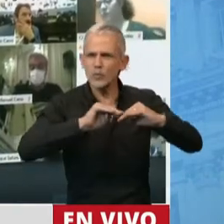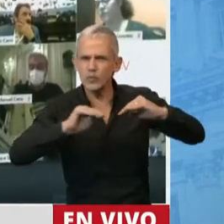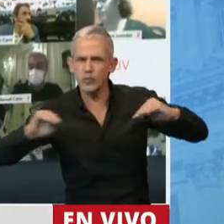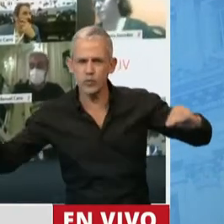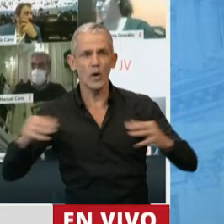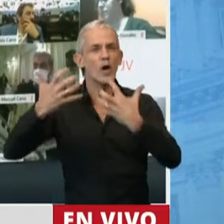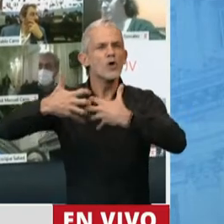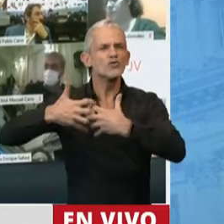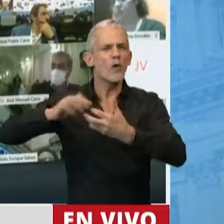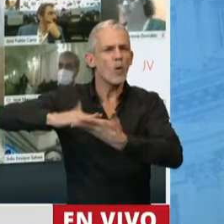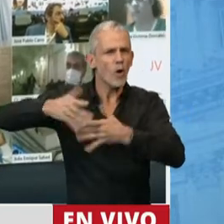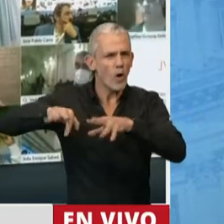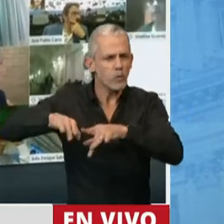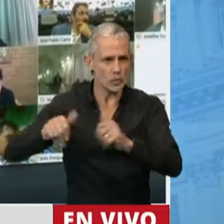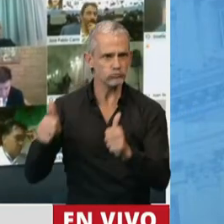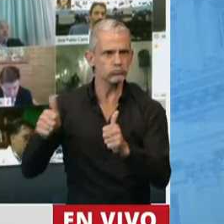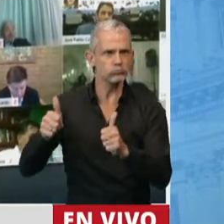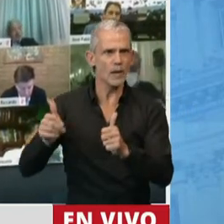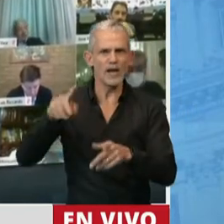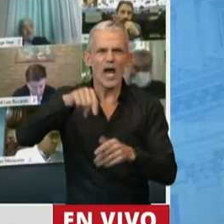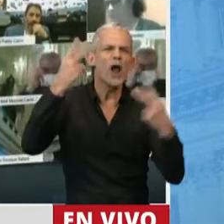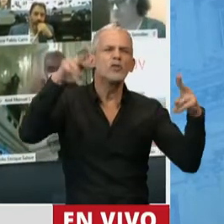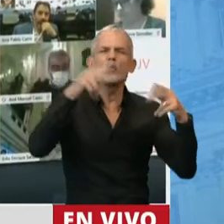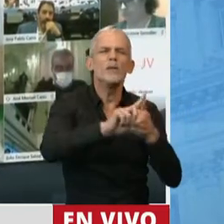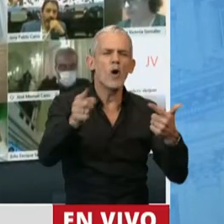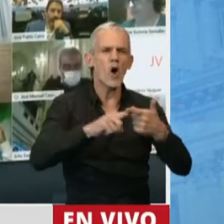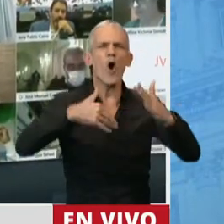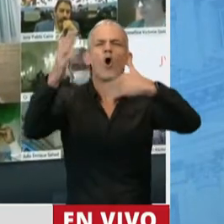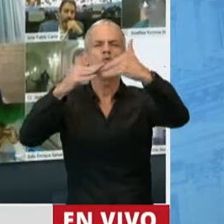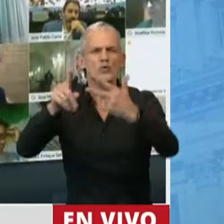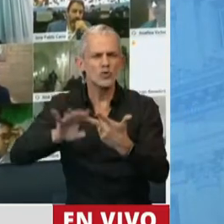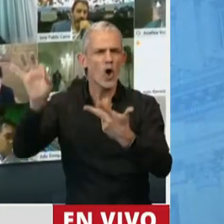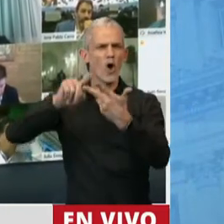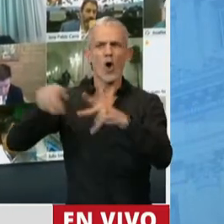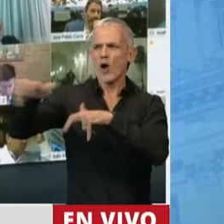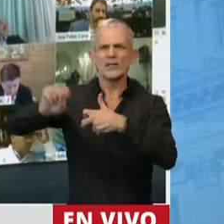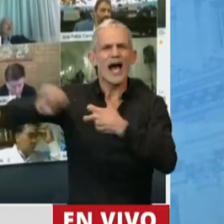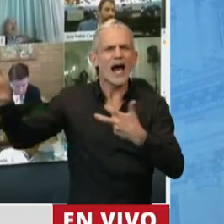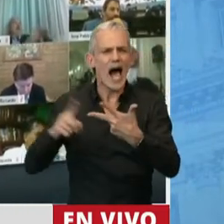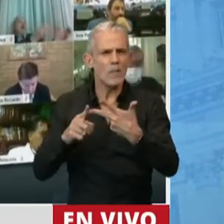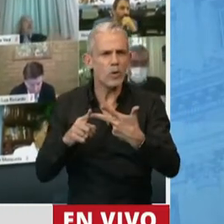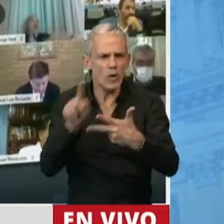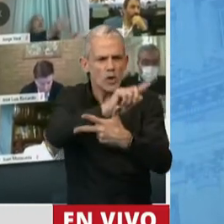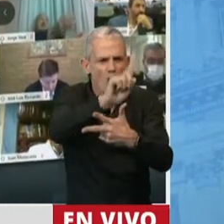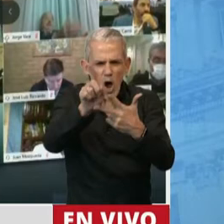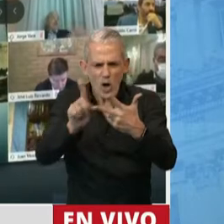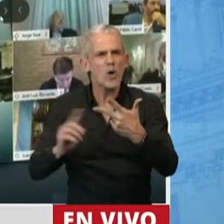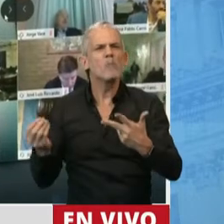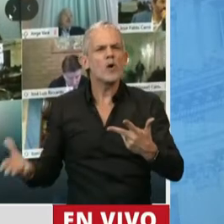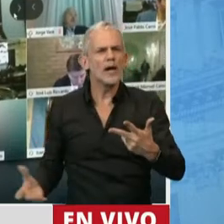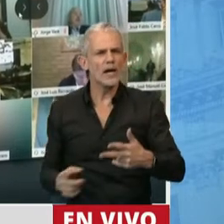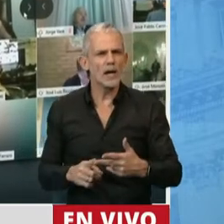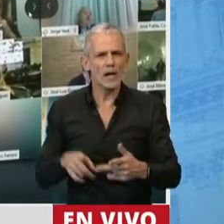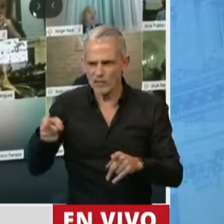benévolo el software funcionó así, ¿por qué no lo hacemos? Con el turismo, la construcción, la agroindustria, etcétera, como planteó el diputado